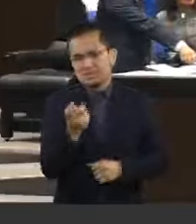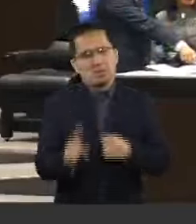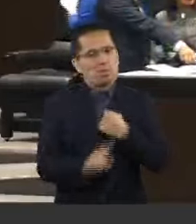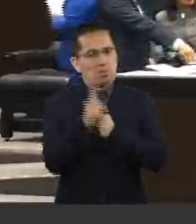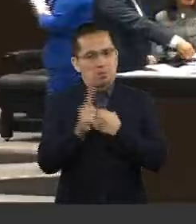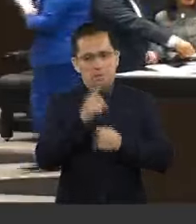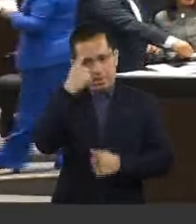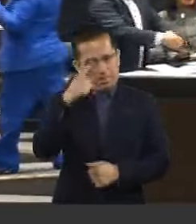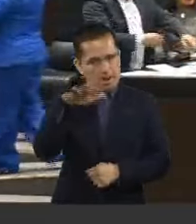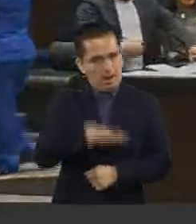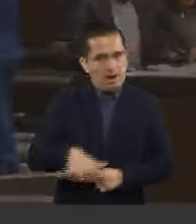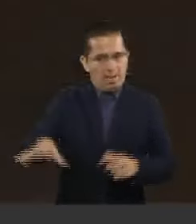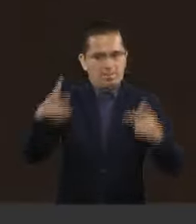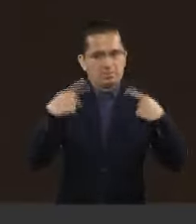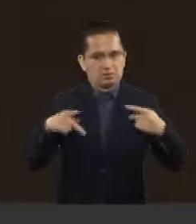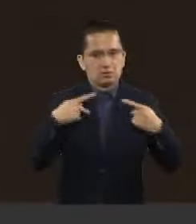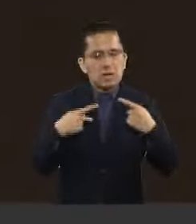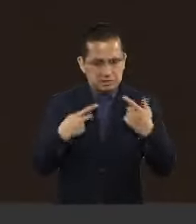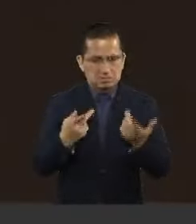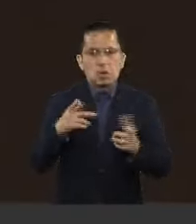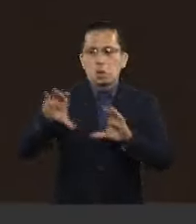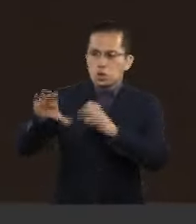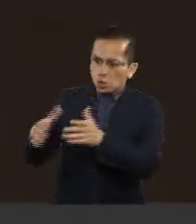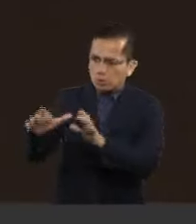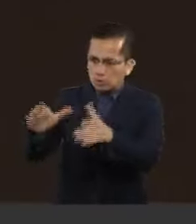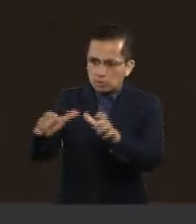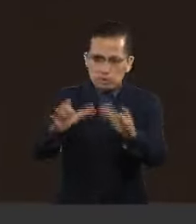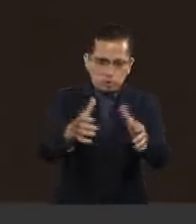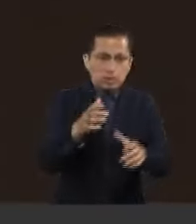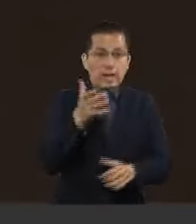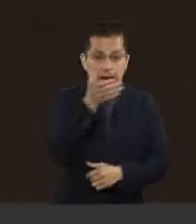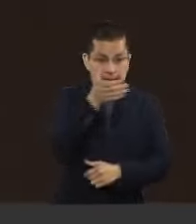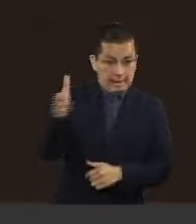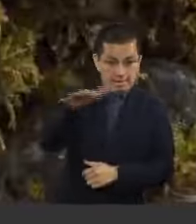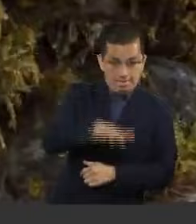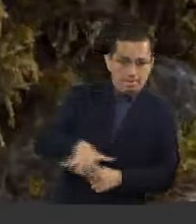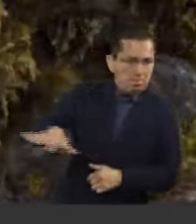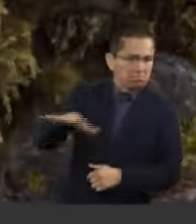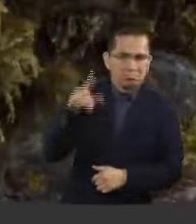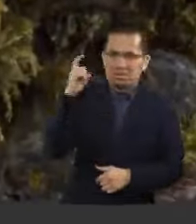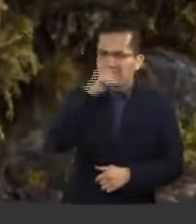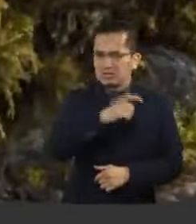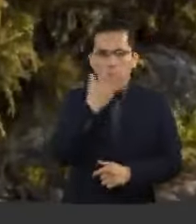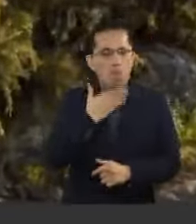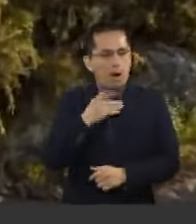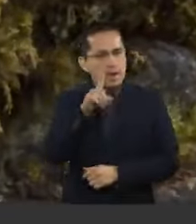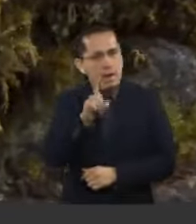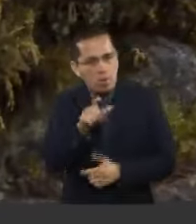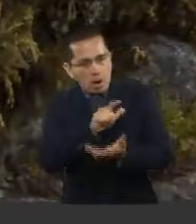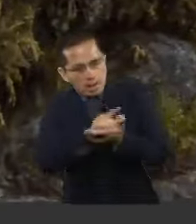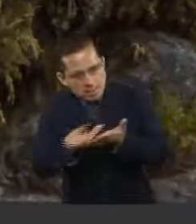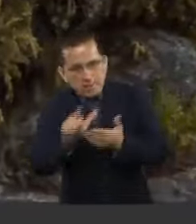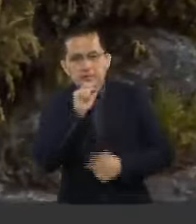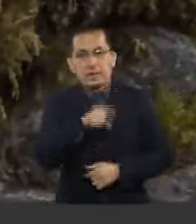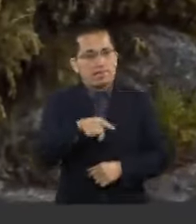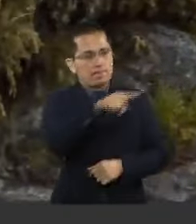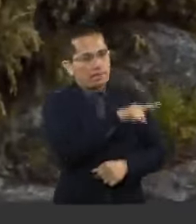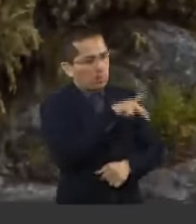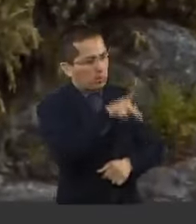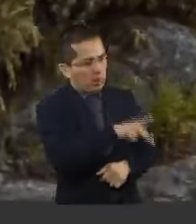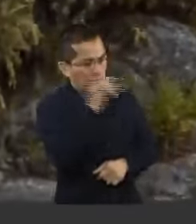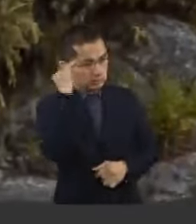acceso de líquido vital a algunas comunidades, sobre todo comunidades rurales y también los pueblos indígenas. Es una realidad.